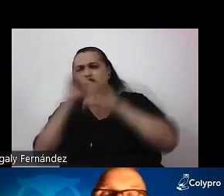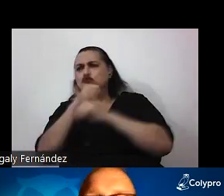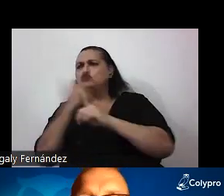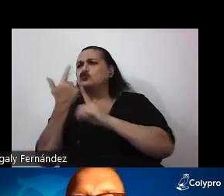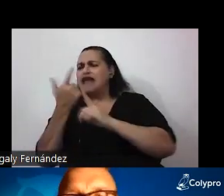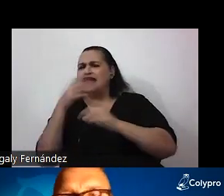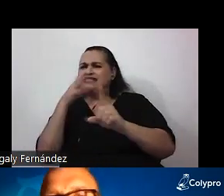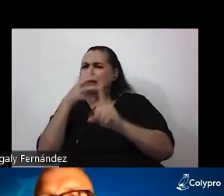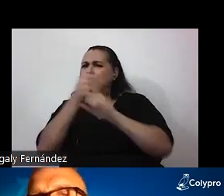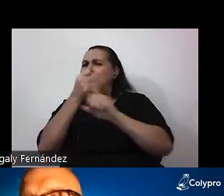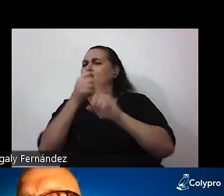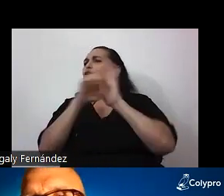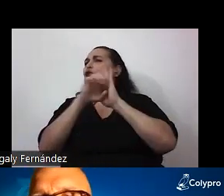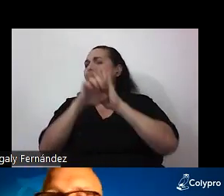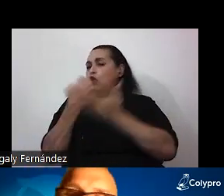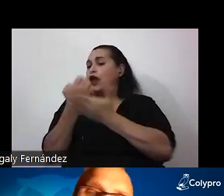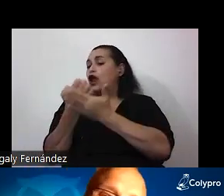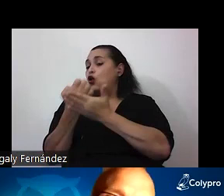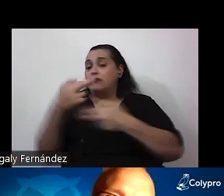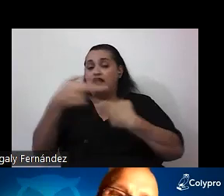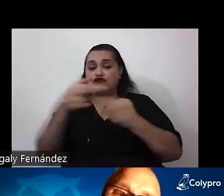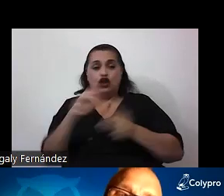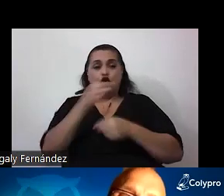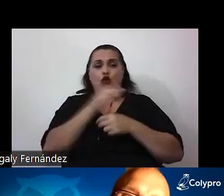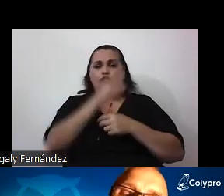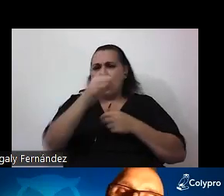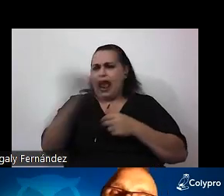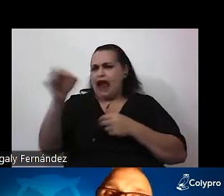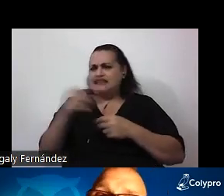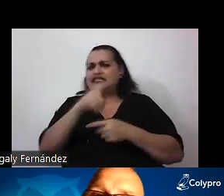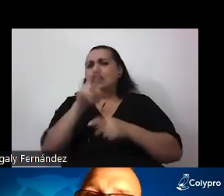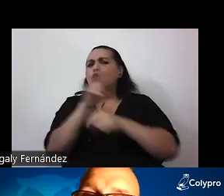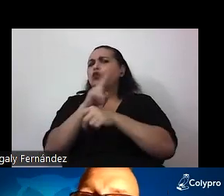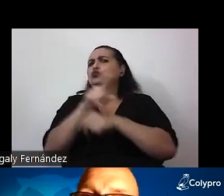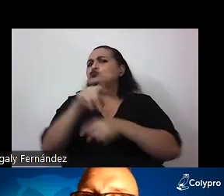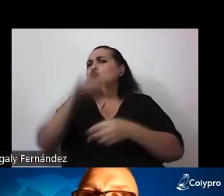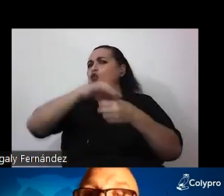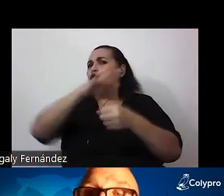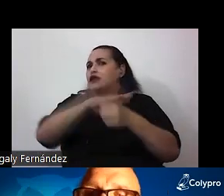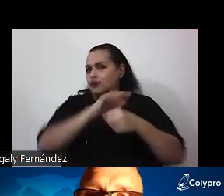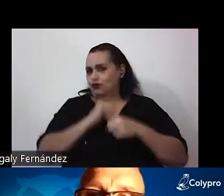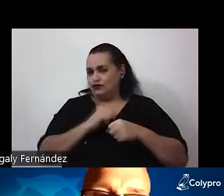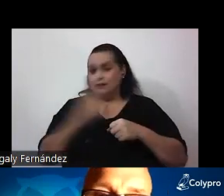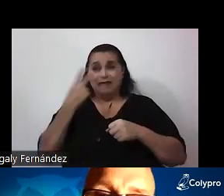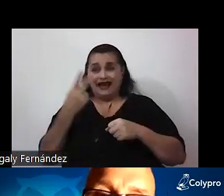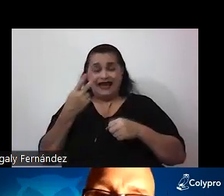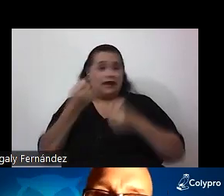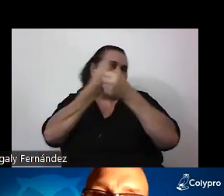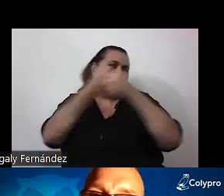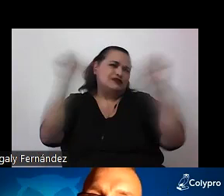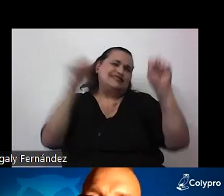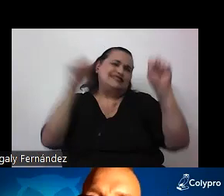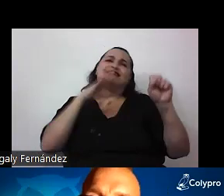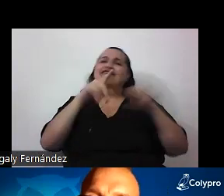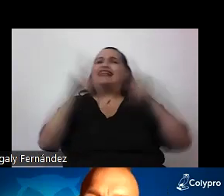impacto por ejemplo en las economías regionales de la introducción de estos cultivos como verán es imposible abordar un tema como este